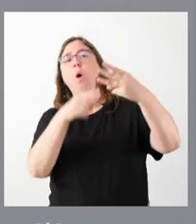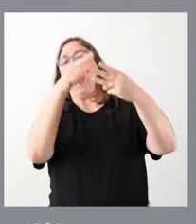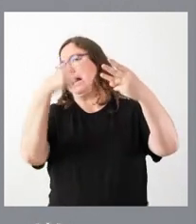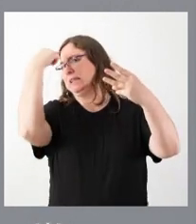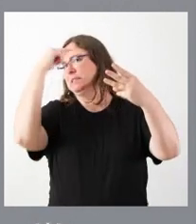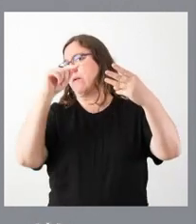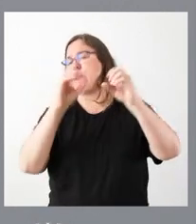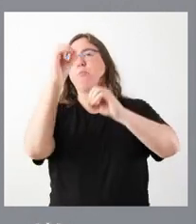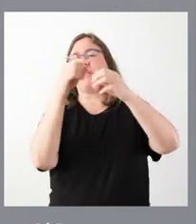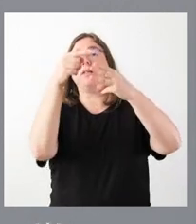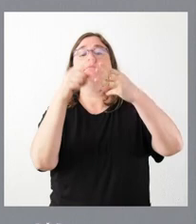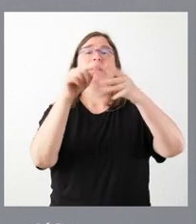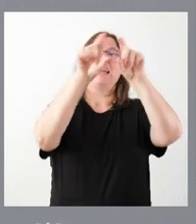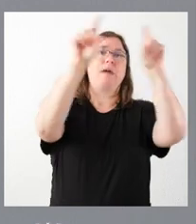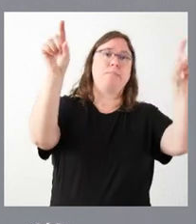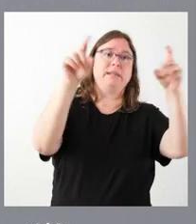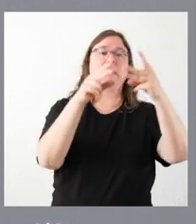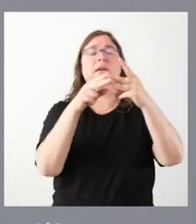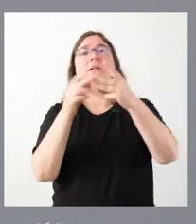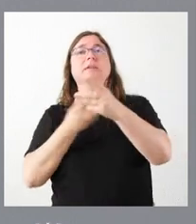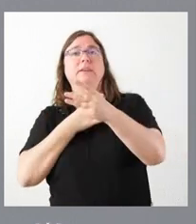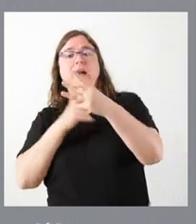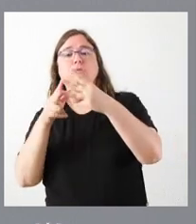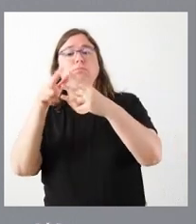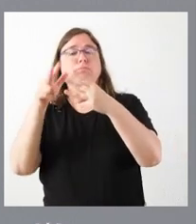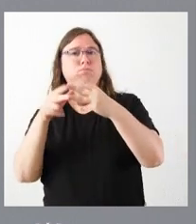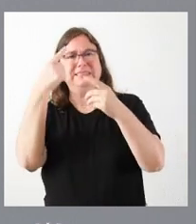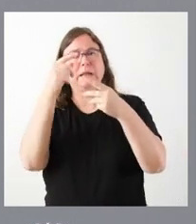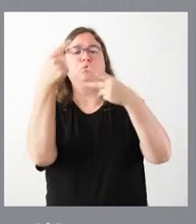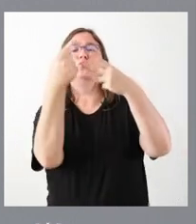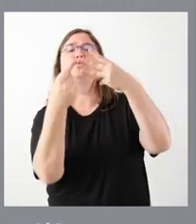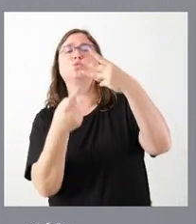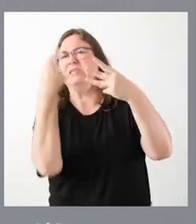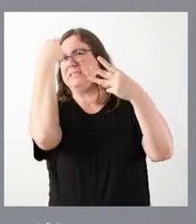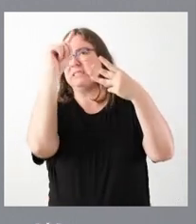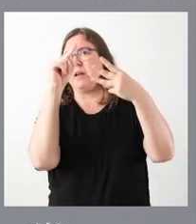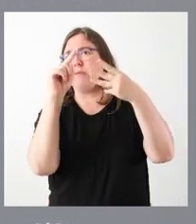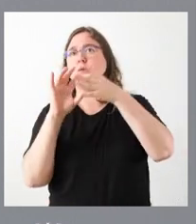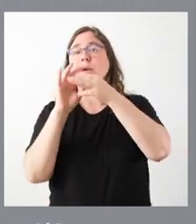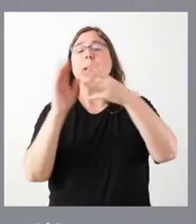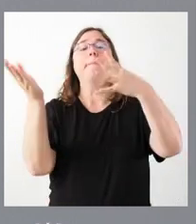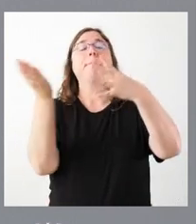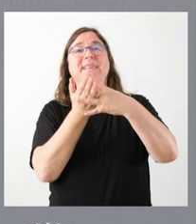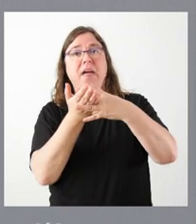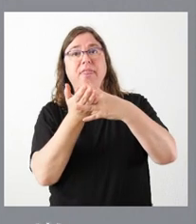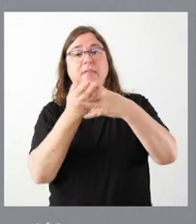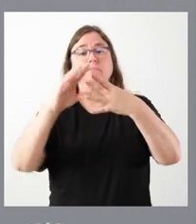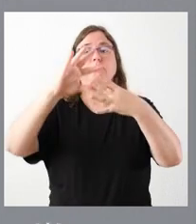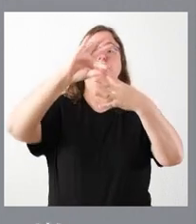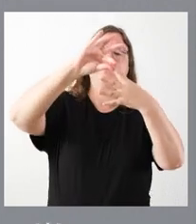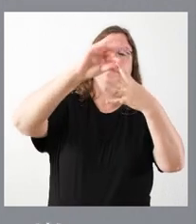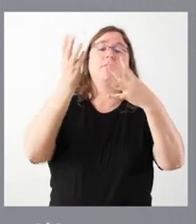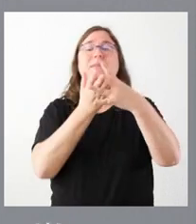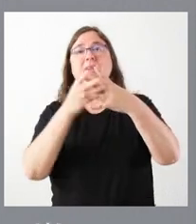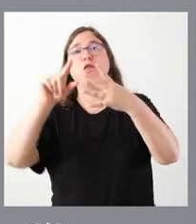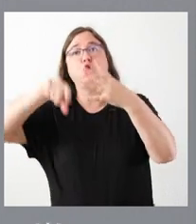entidades, empresarios por un lado, sindicatos por otro y lo que le corresponde, a su vez, a los sindicatos, que es la mitad de la cantidad que pudiera corresponder